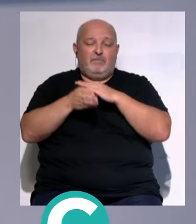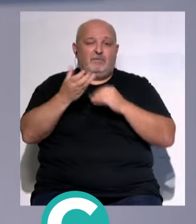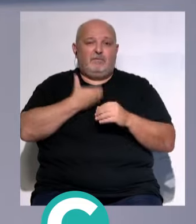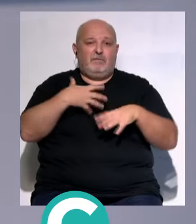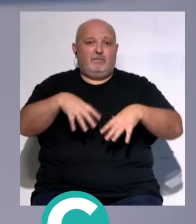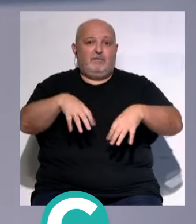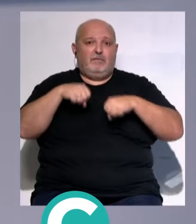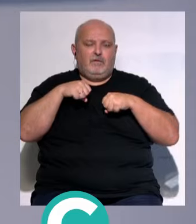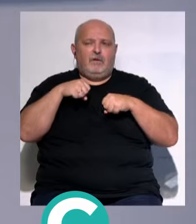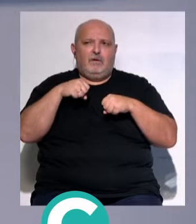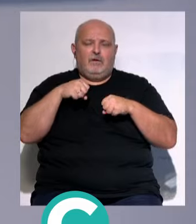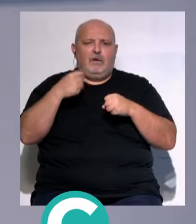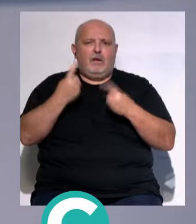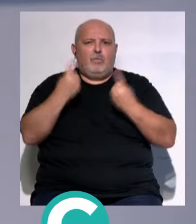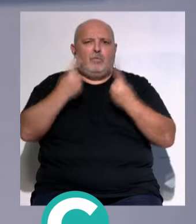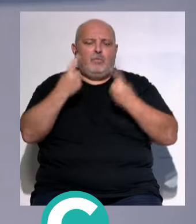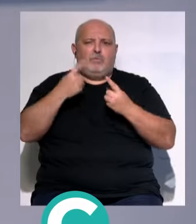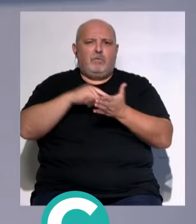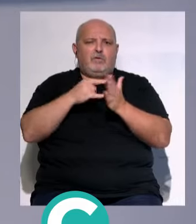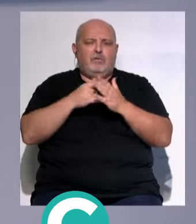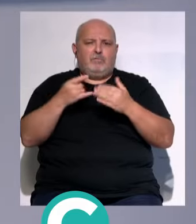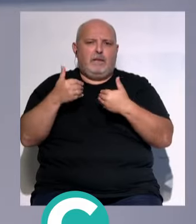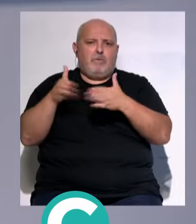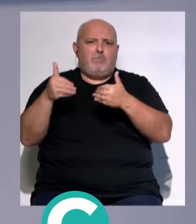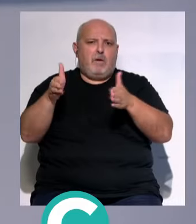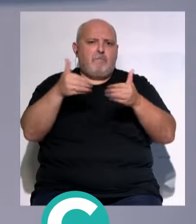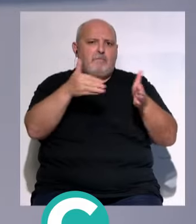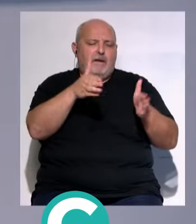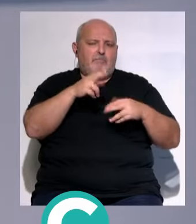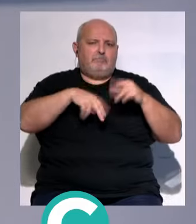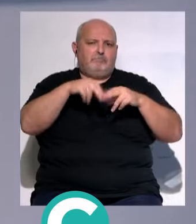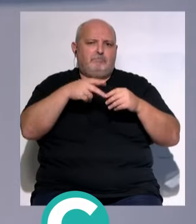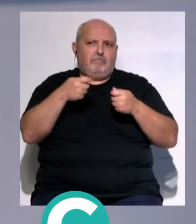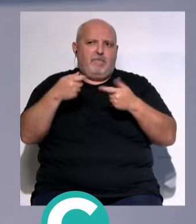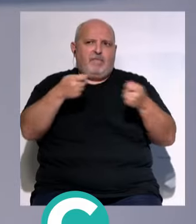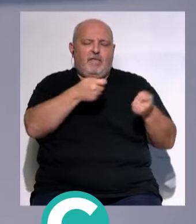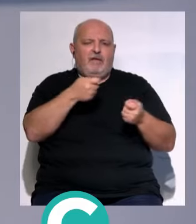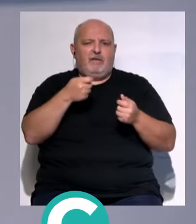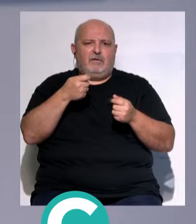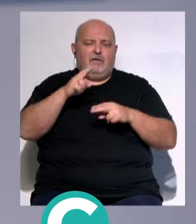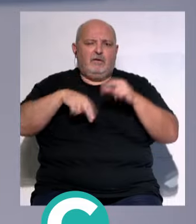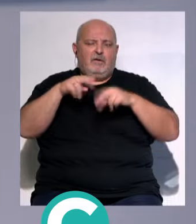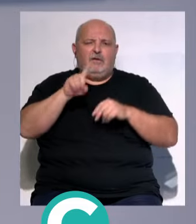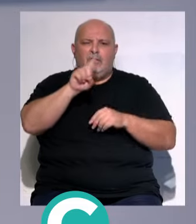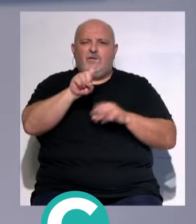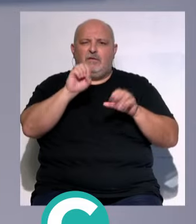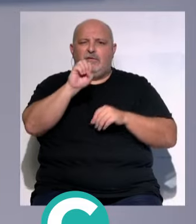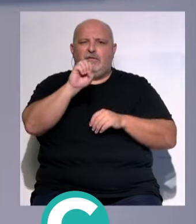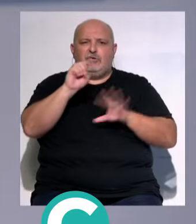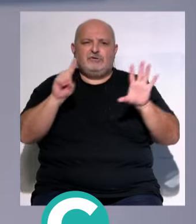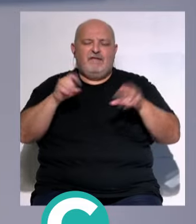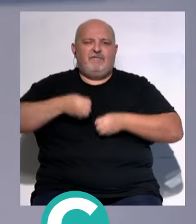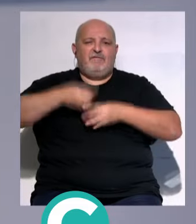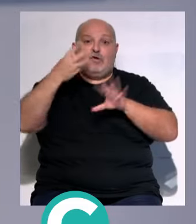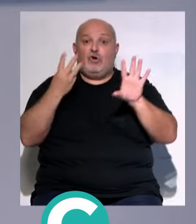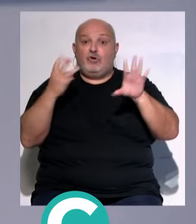ayuntamiento... ...ha supuesto el desbloqueo... ...de varios proyectos de construcción... ...que va a permitir la construcción... ...de 106 viviendas...